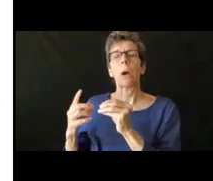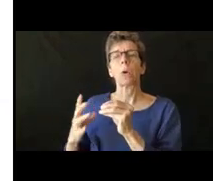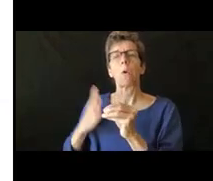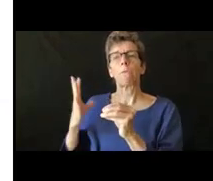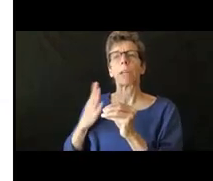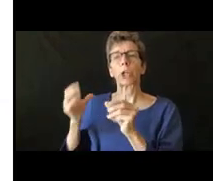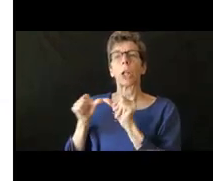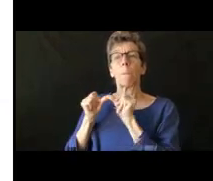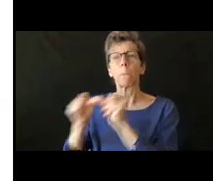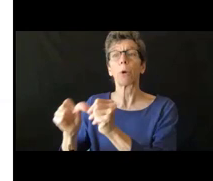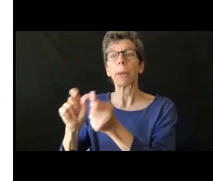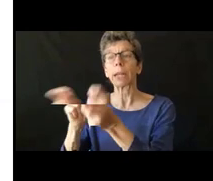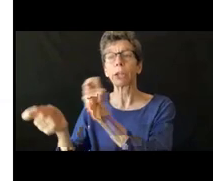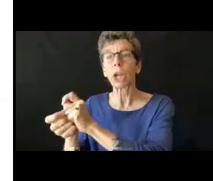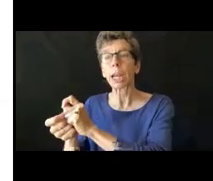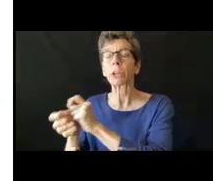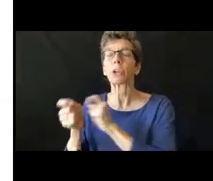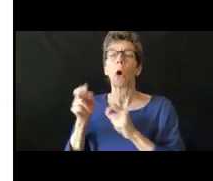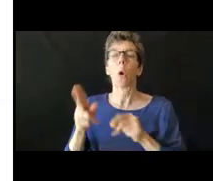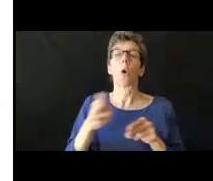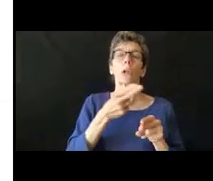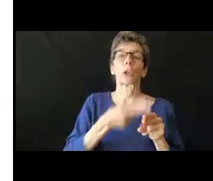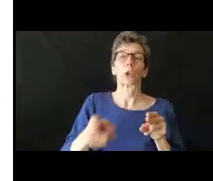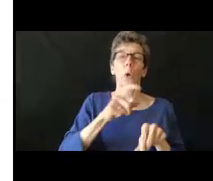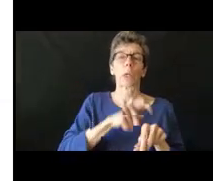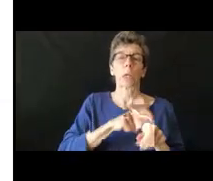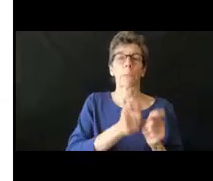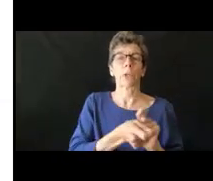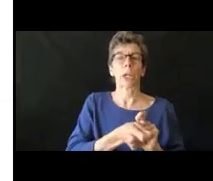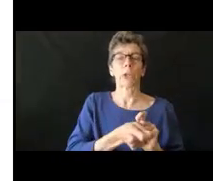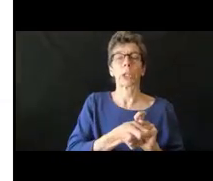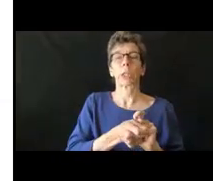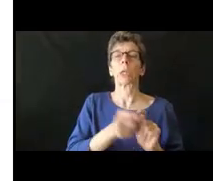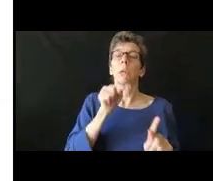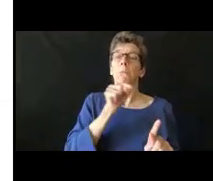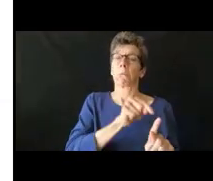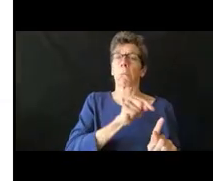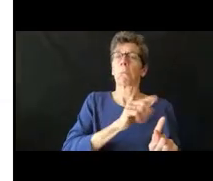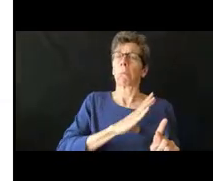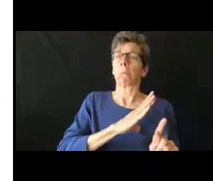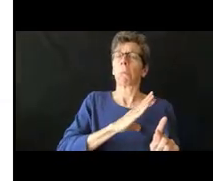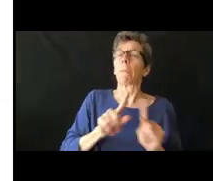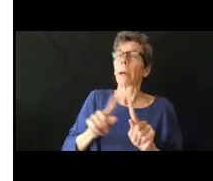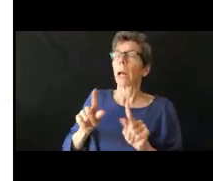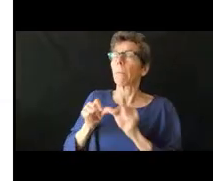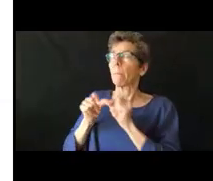oficiales evitar cambios oficiales al IEP ¿por qué? porque